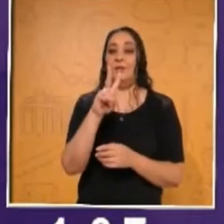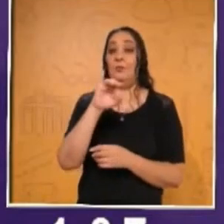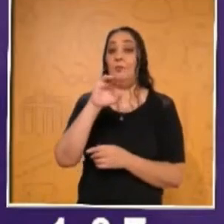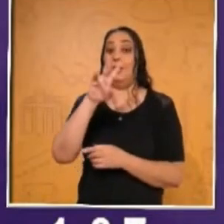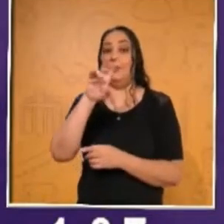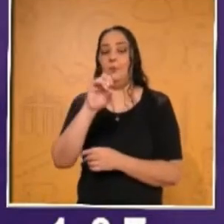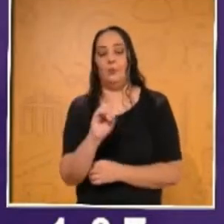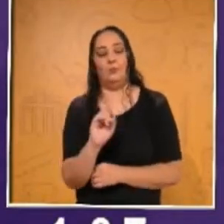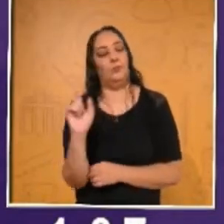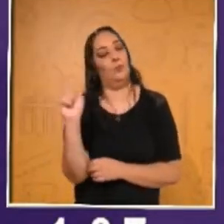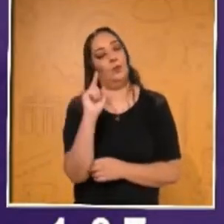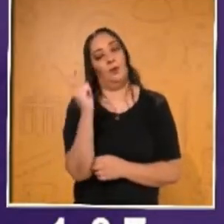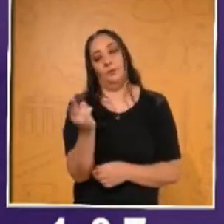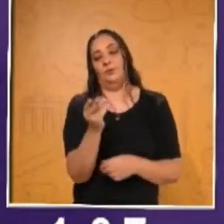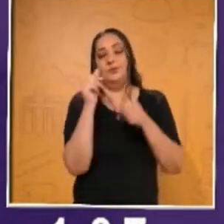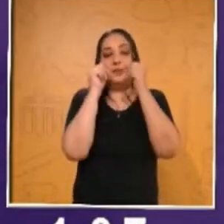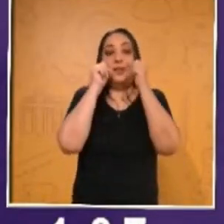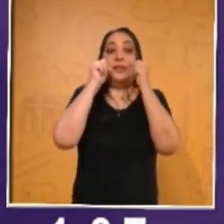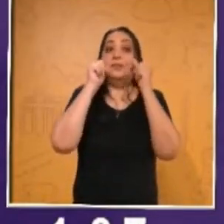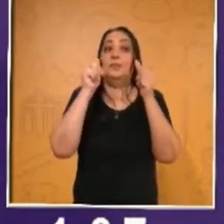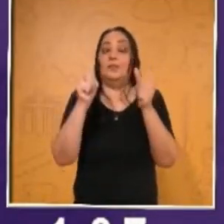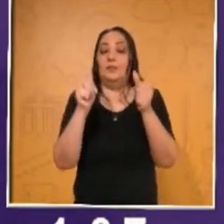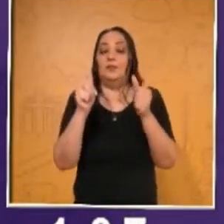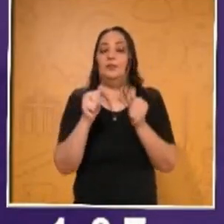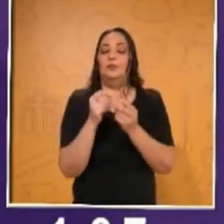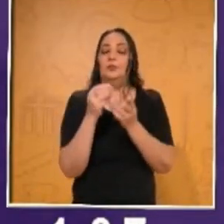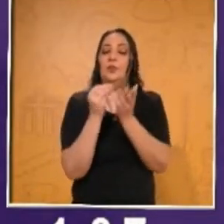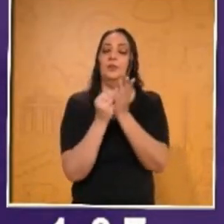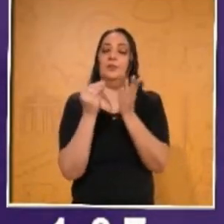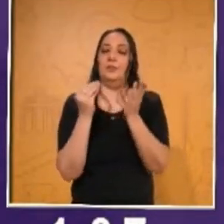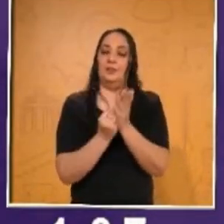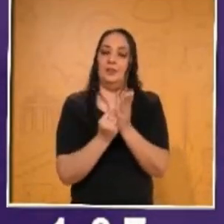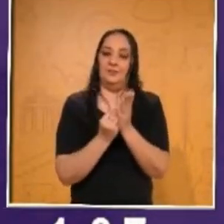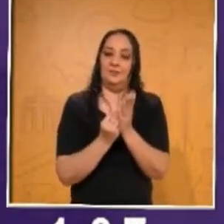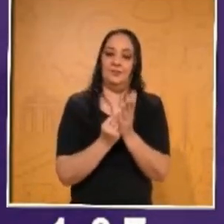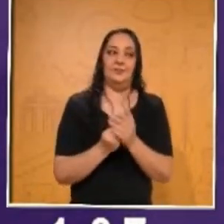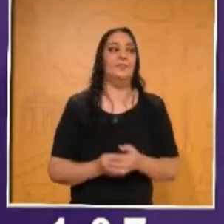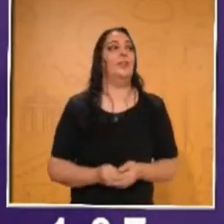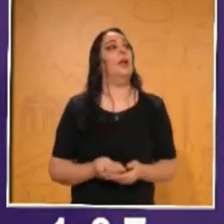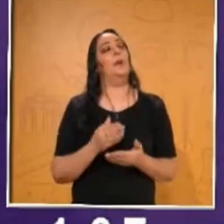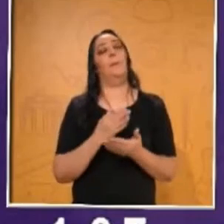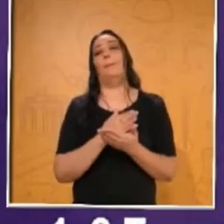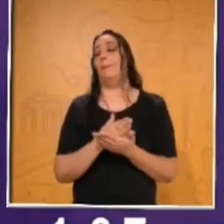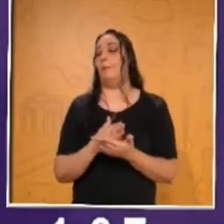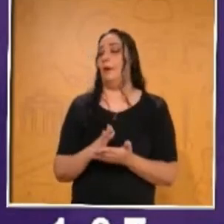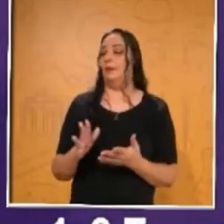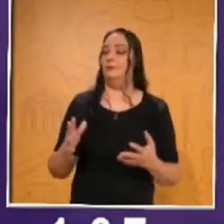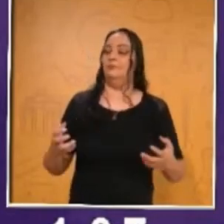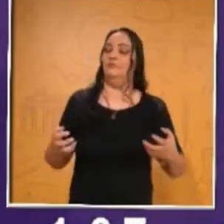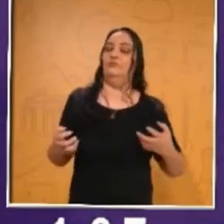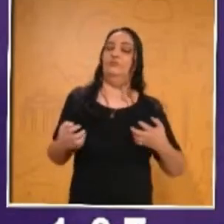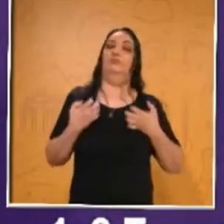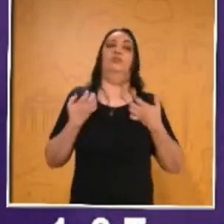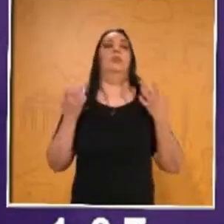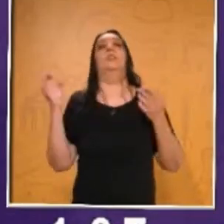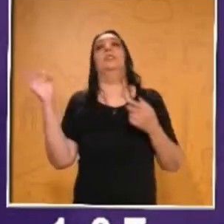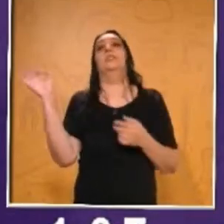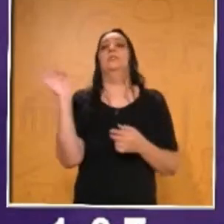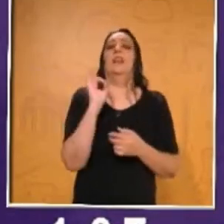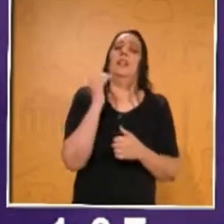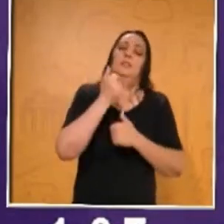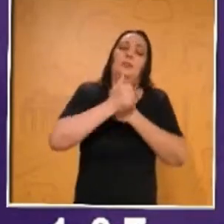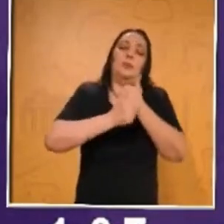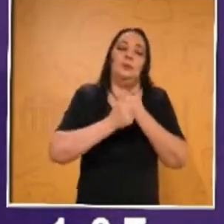espero estén muy atentos a todas las clases. Y además, no entren en desesperación. Si no alcanzaste a